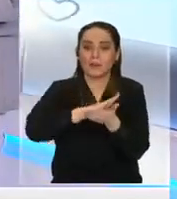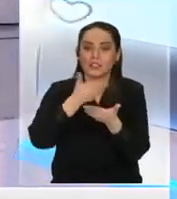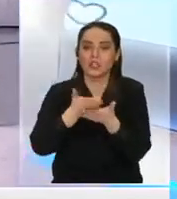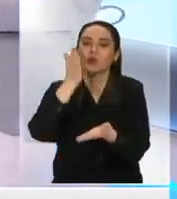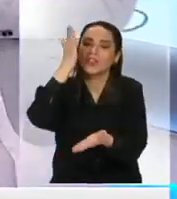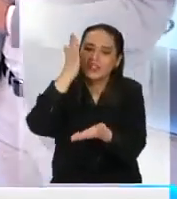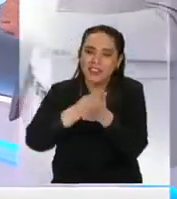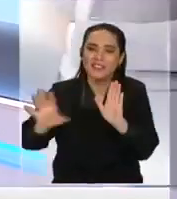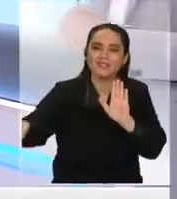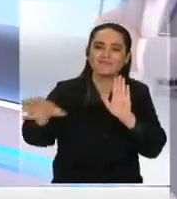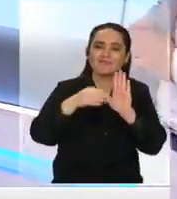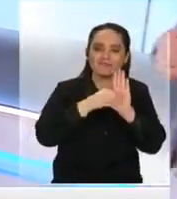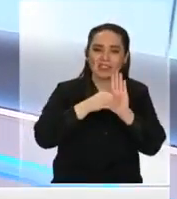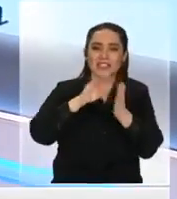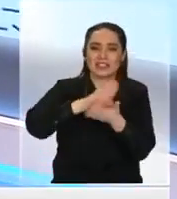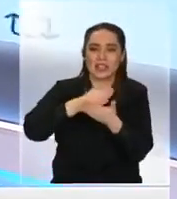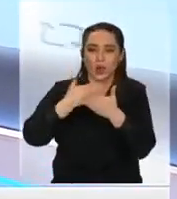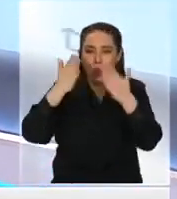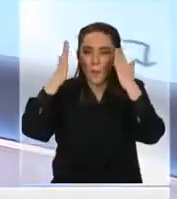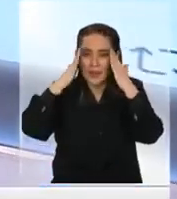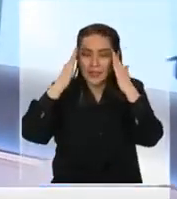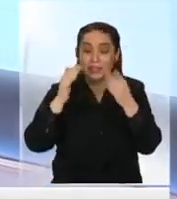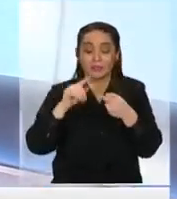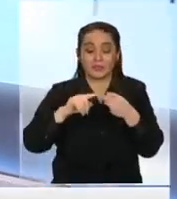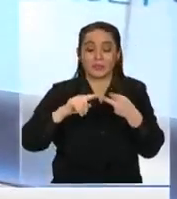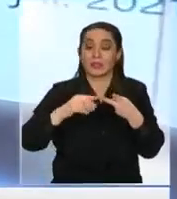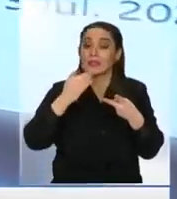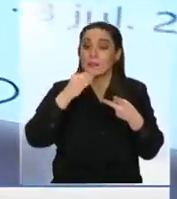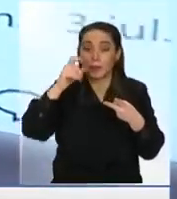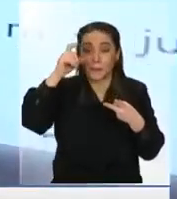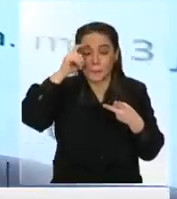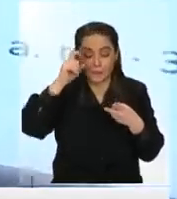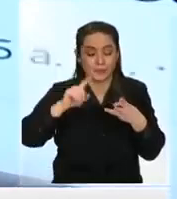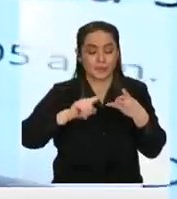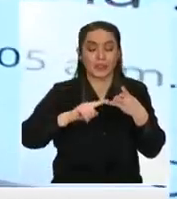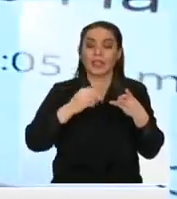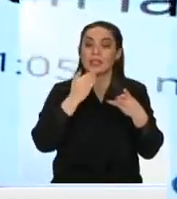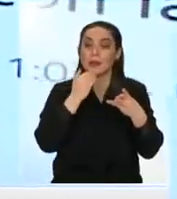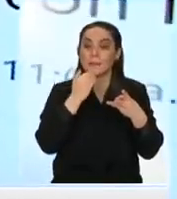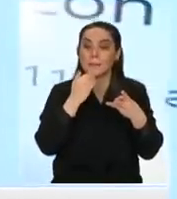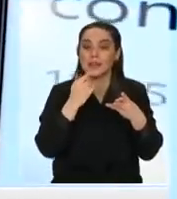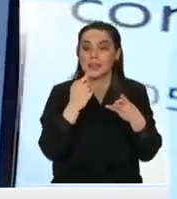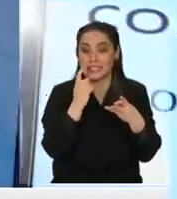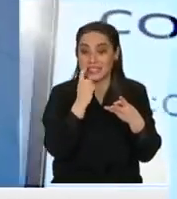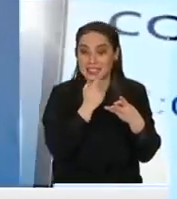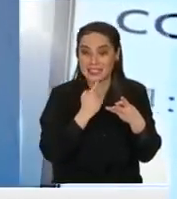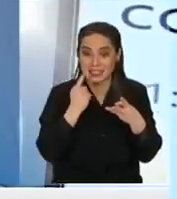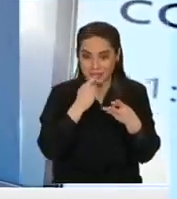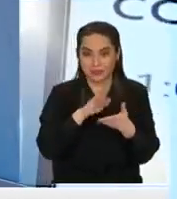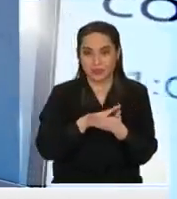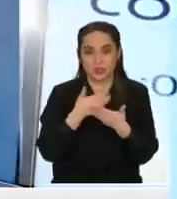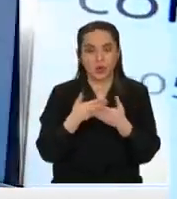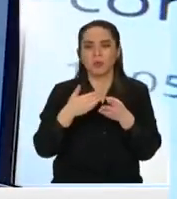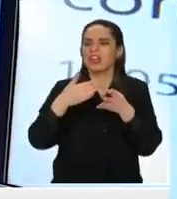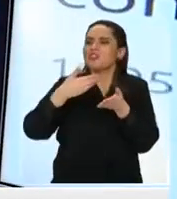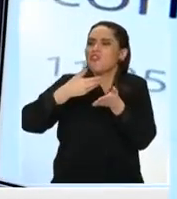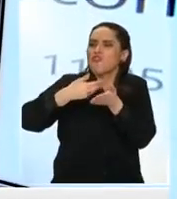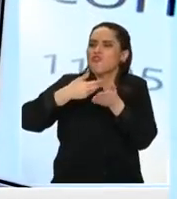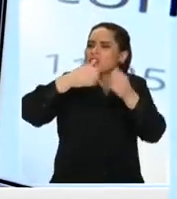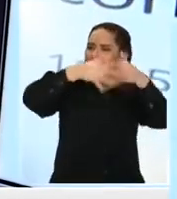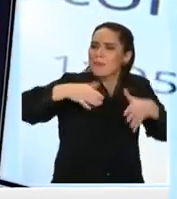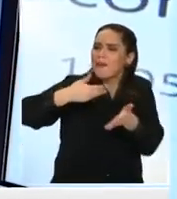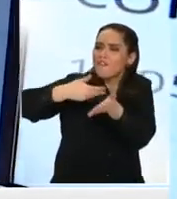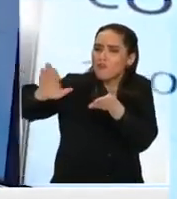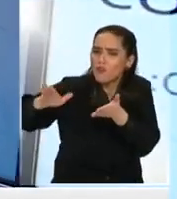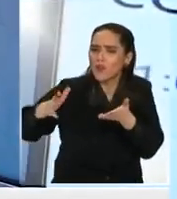incorporar la salud mental la salud oftalmológica y la salud vocal que son tres partes de la salud que hoy día pareciera estar fuera del sistema dentro